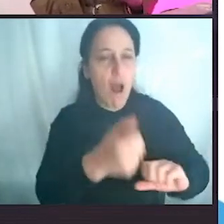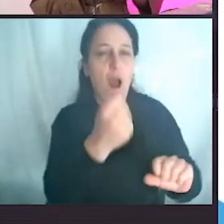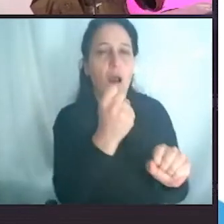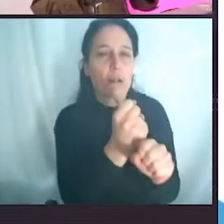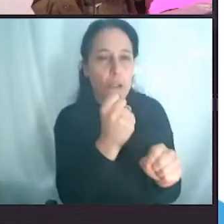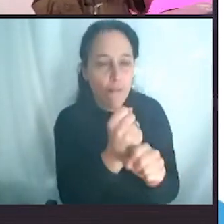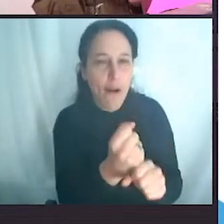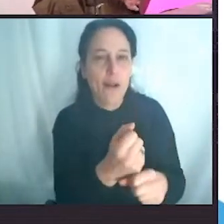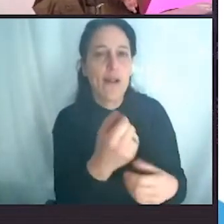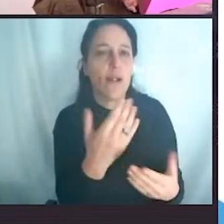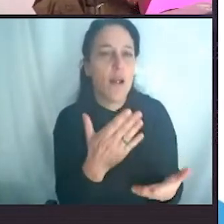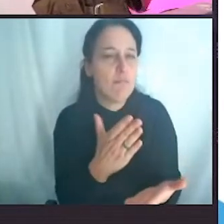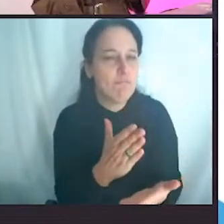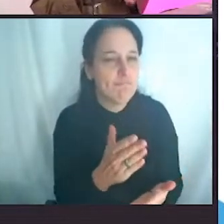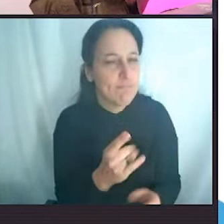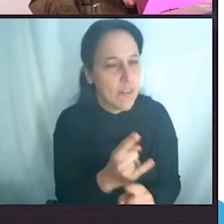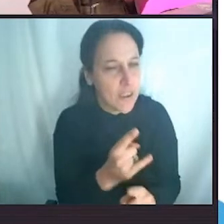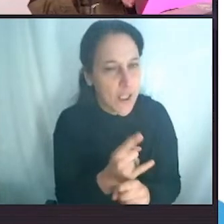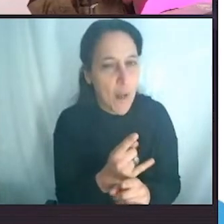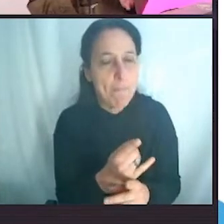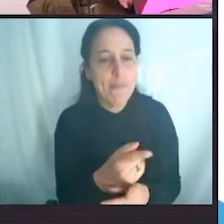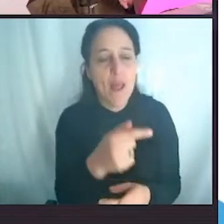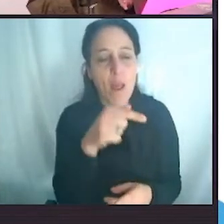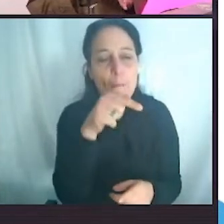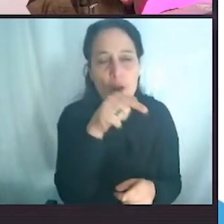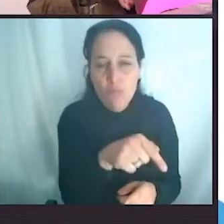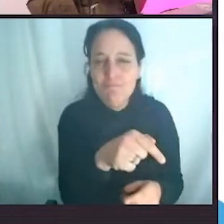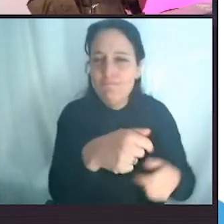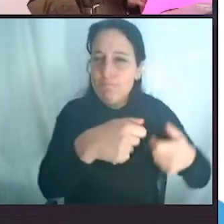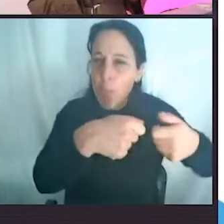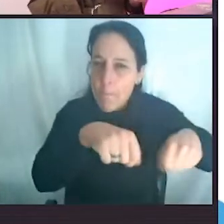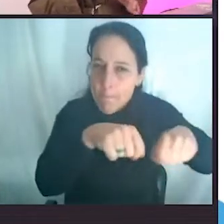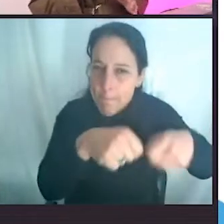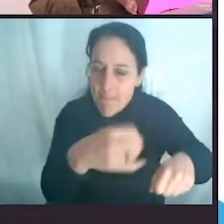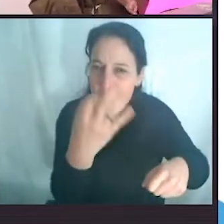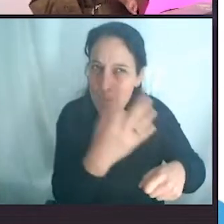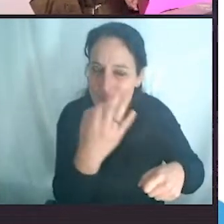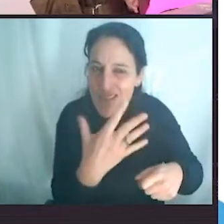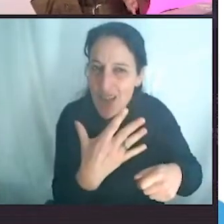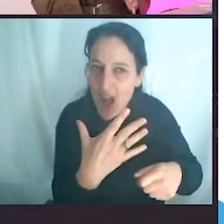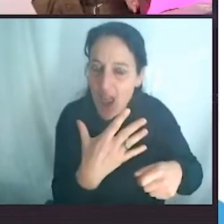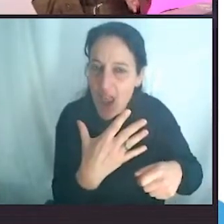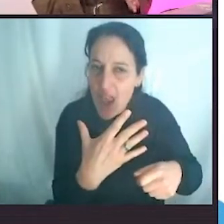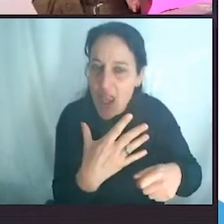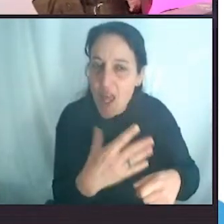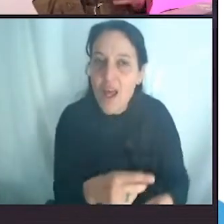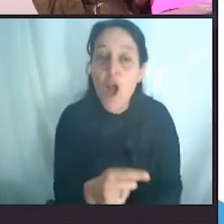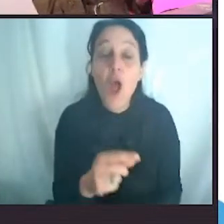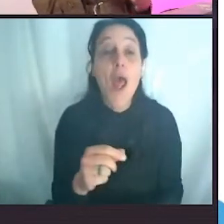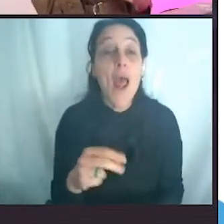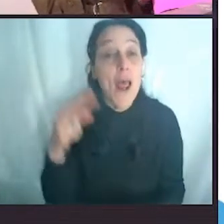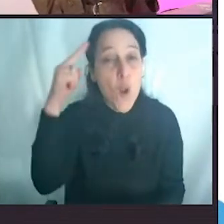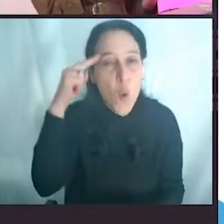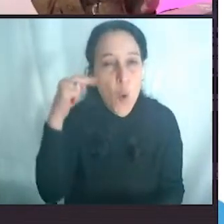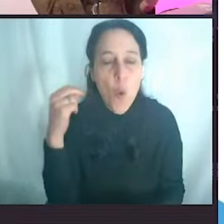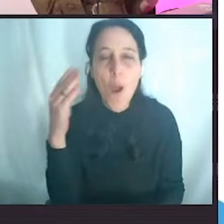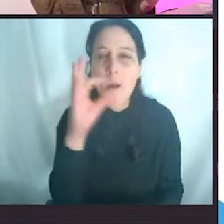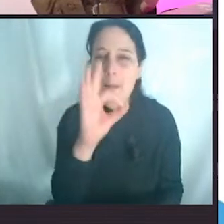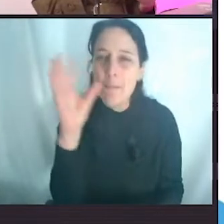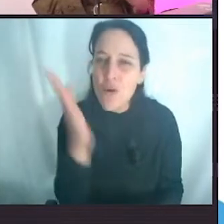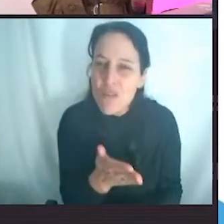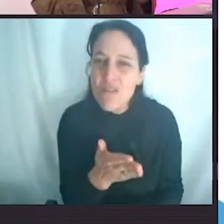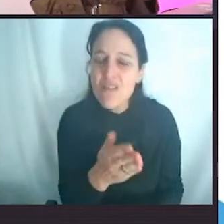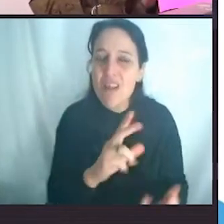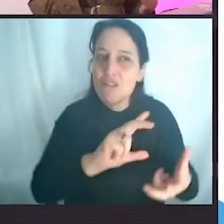Pero de estos materiales, como el plástico en particular, solo el 9% se recicla. Entonces, cuando hablamos de reciclaje,